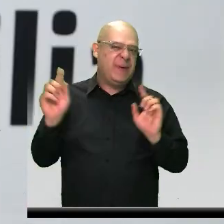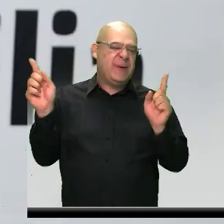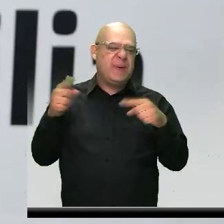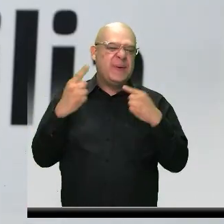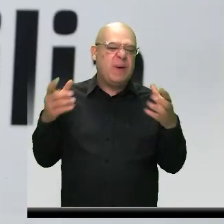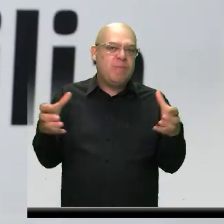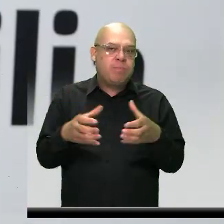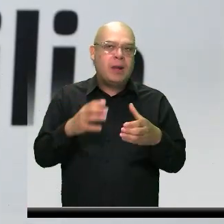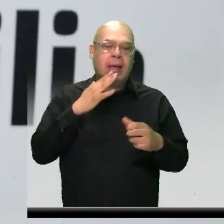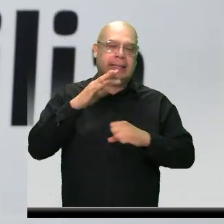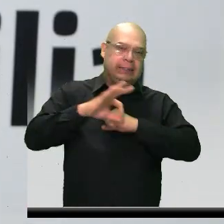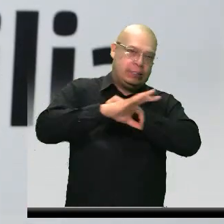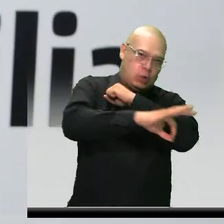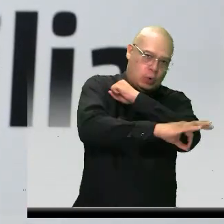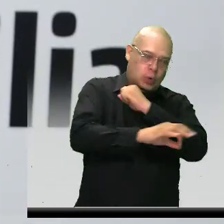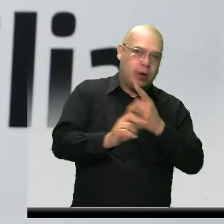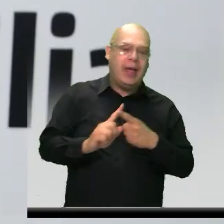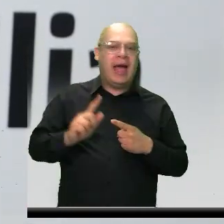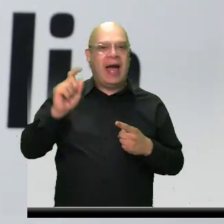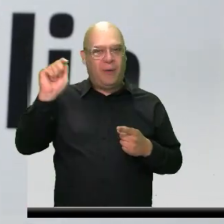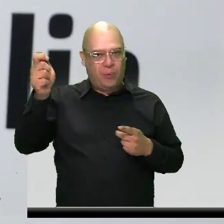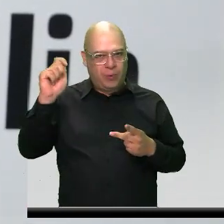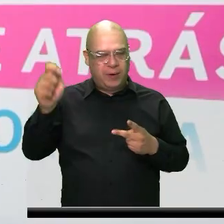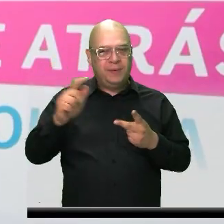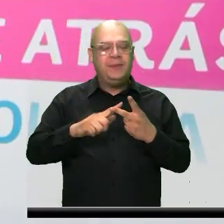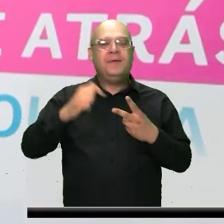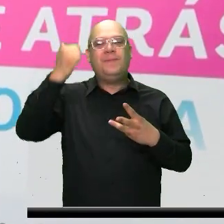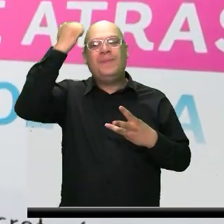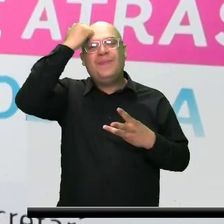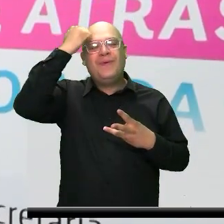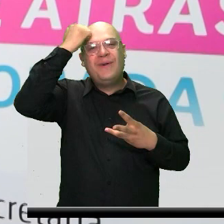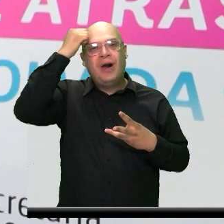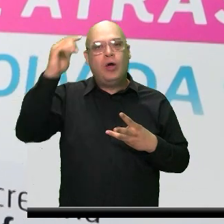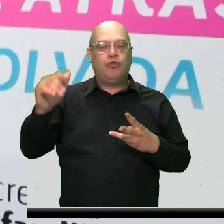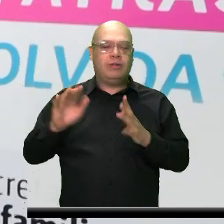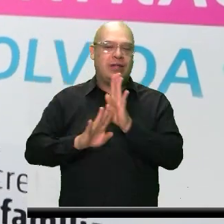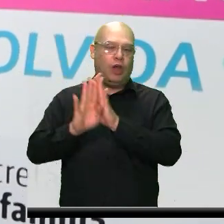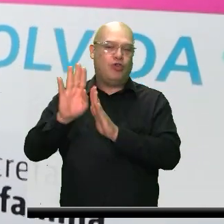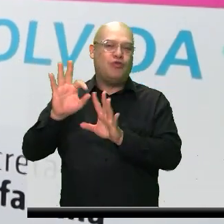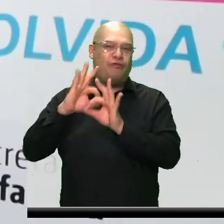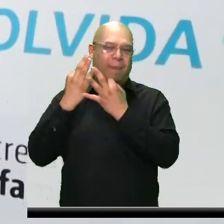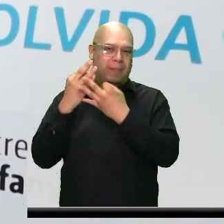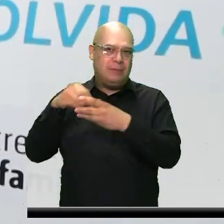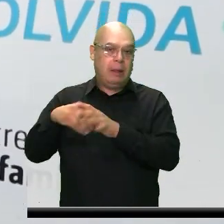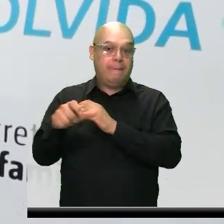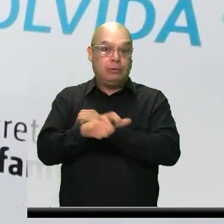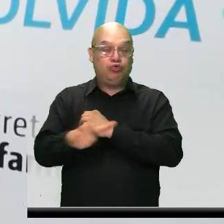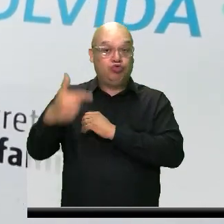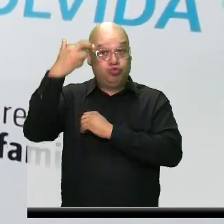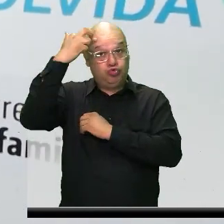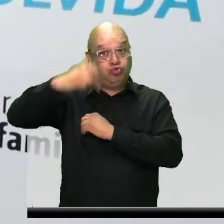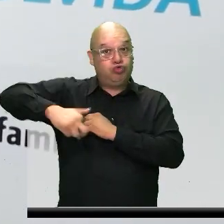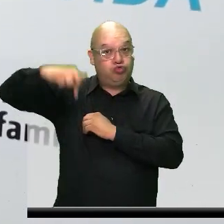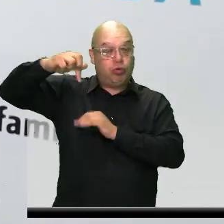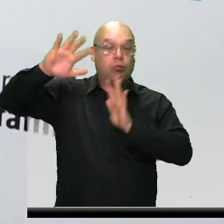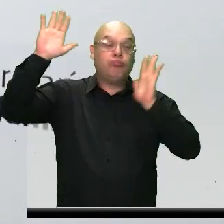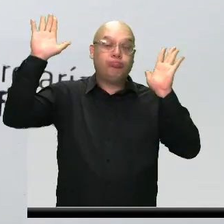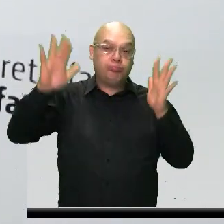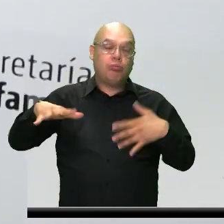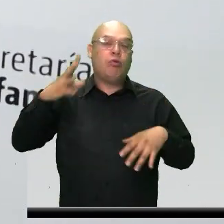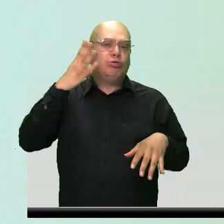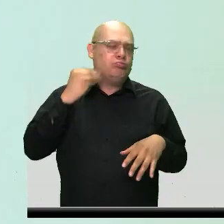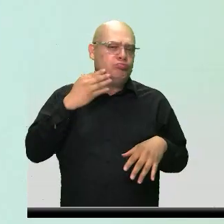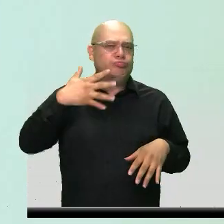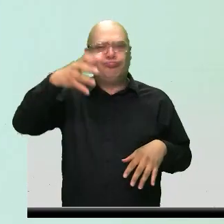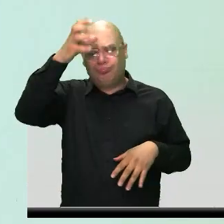psicólogos, abogados y profesionales en desarrollo familiar. Son personal totalmente capacitado, idóneo y humano para